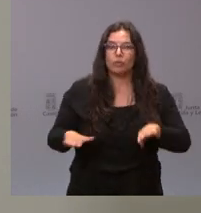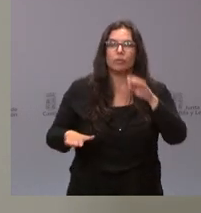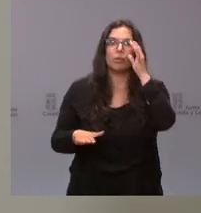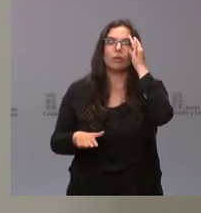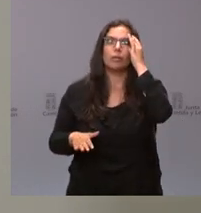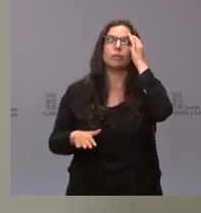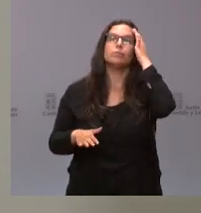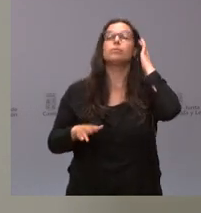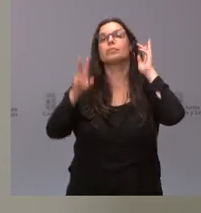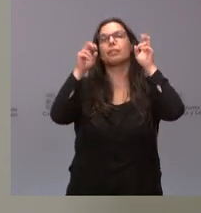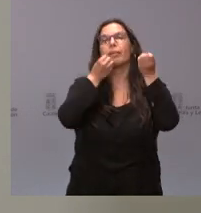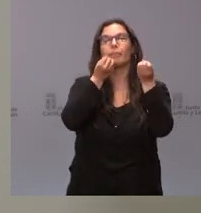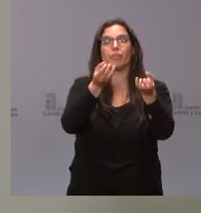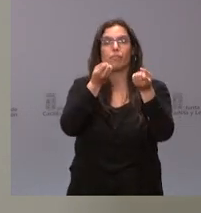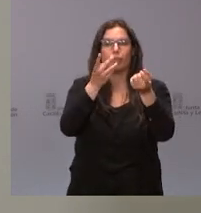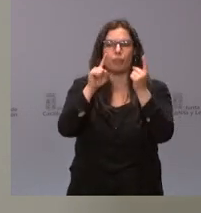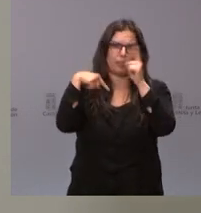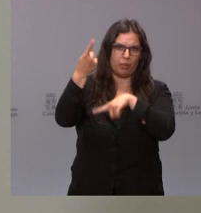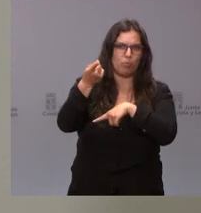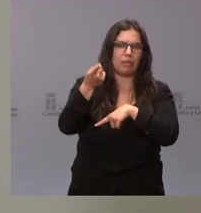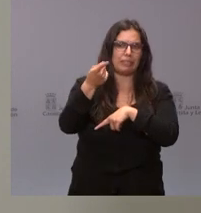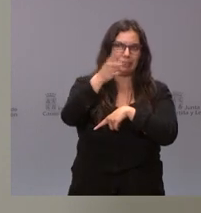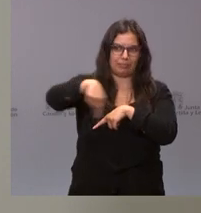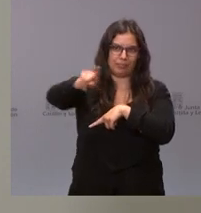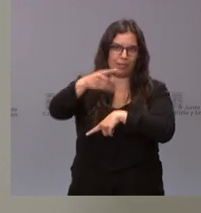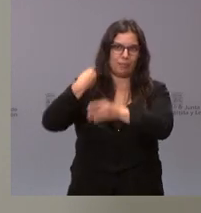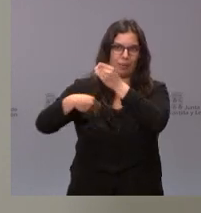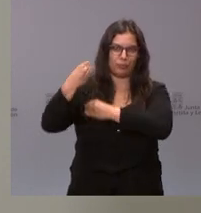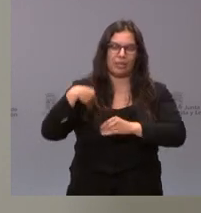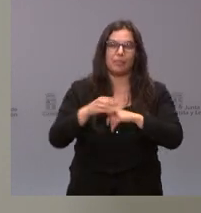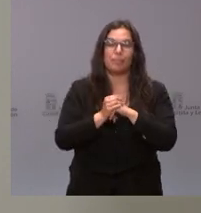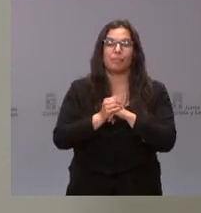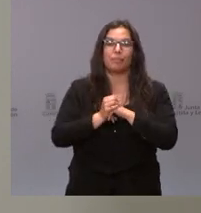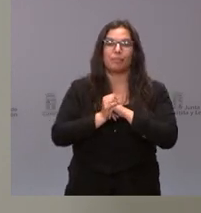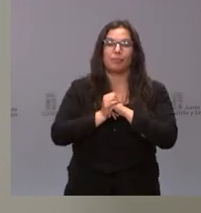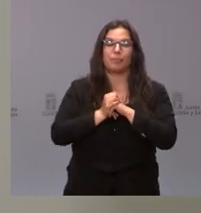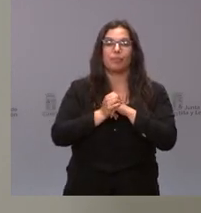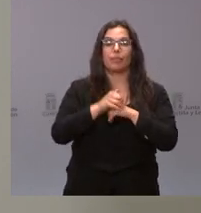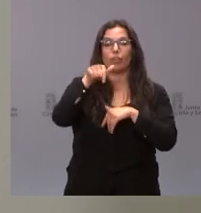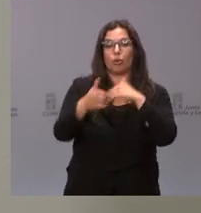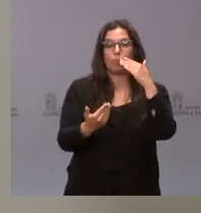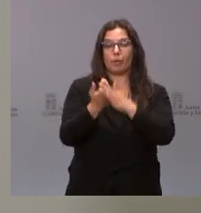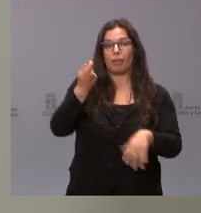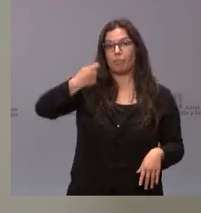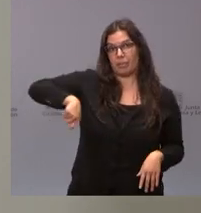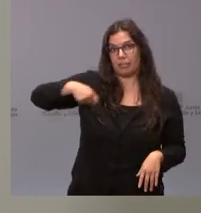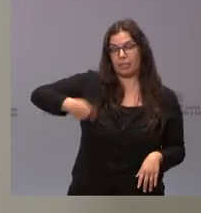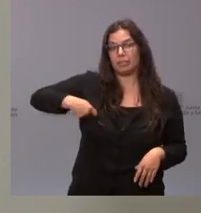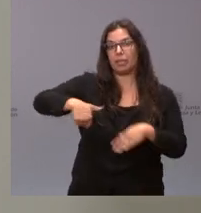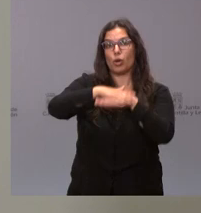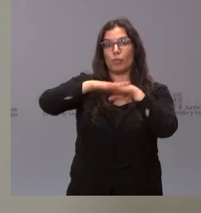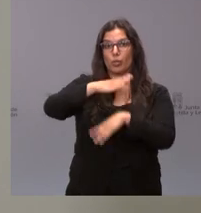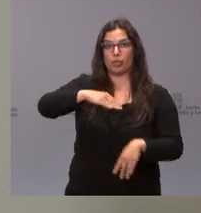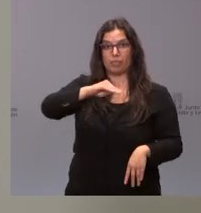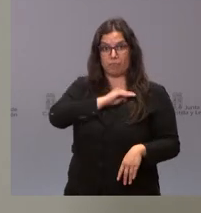cuestión de información antes de someterme a sus preguntas, y esta mañana el presidente del Gobierno de